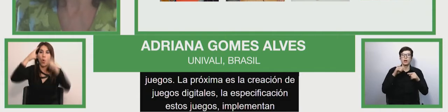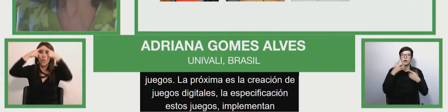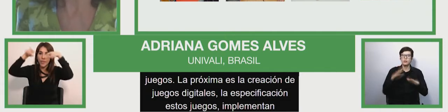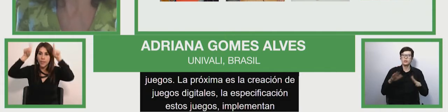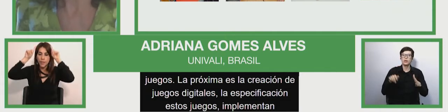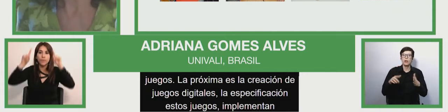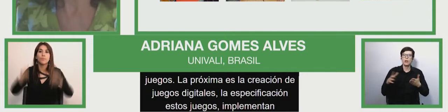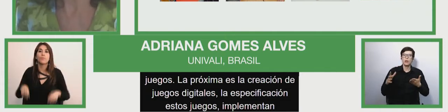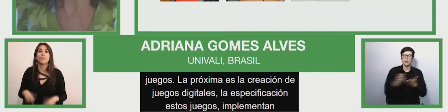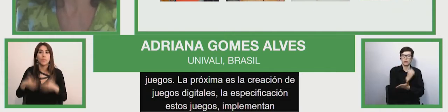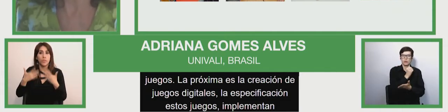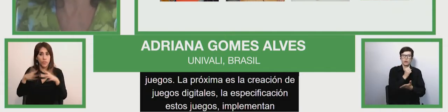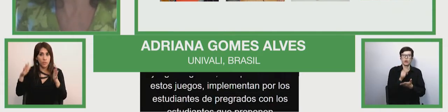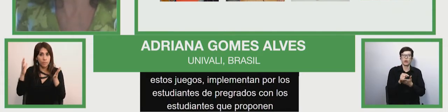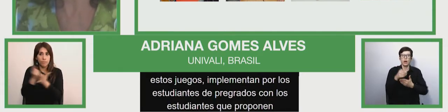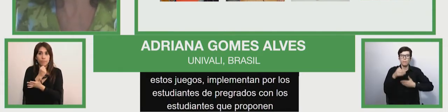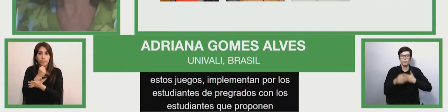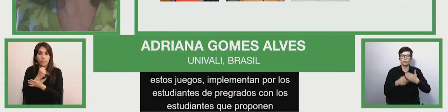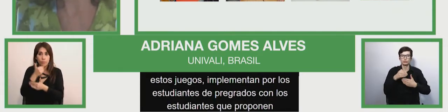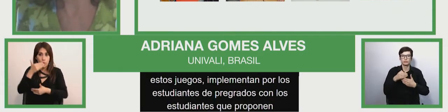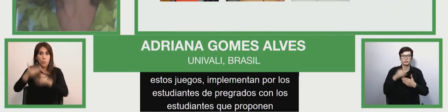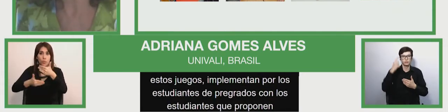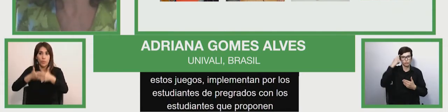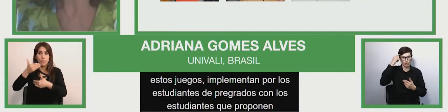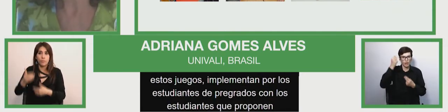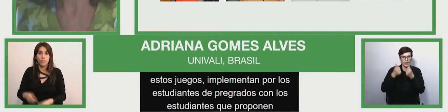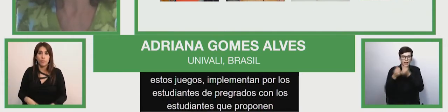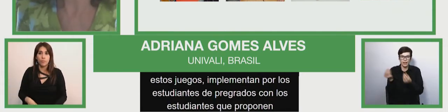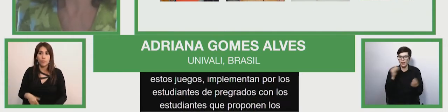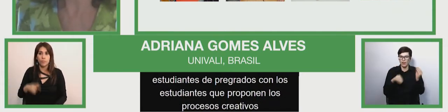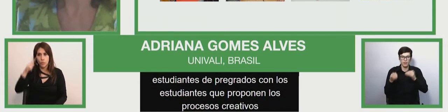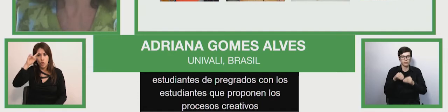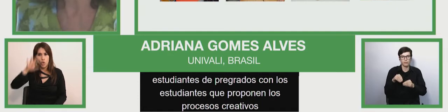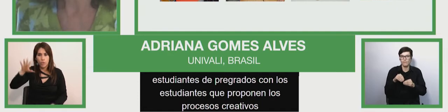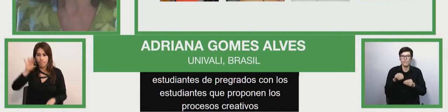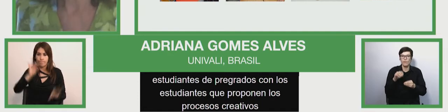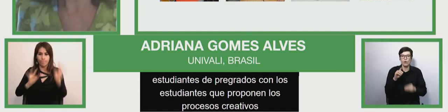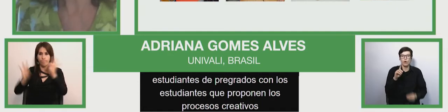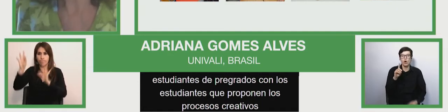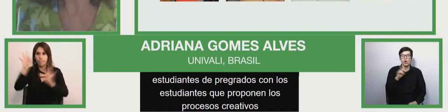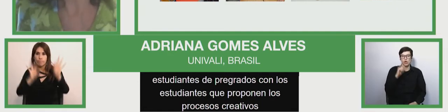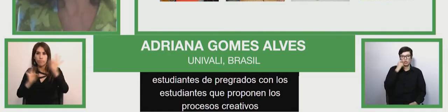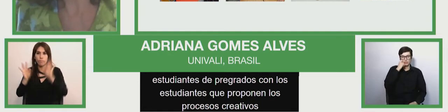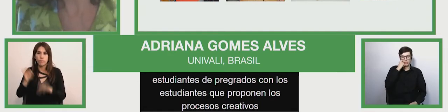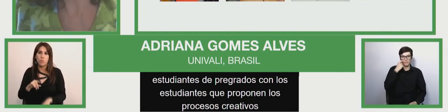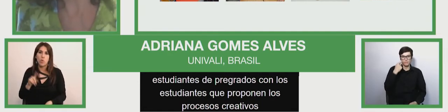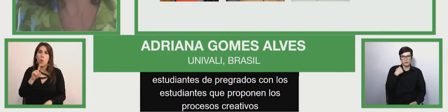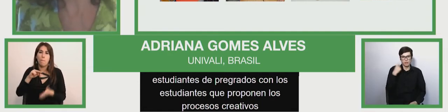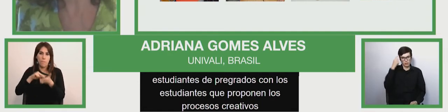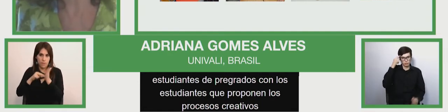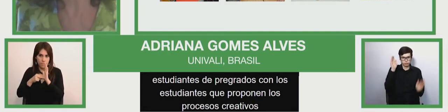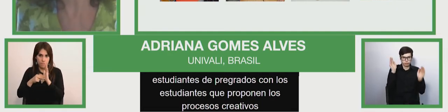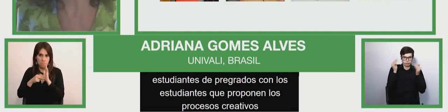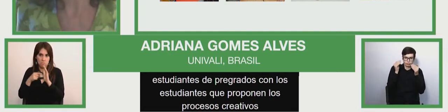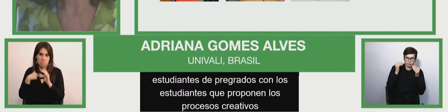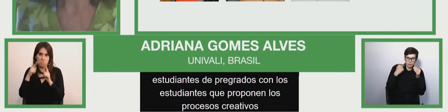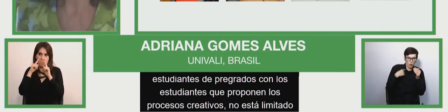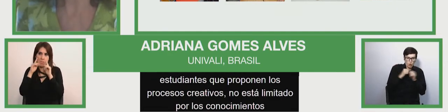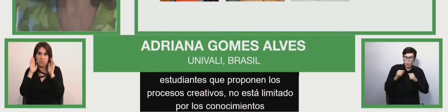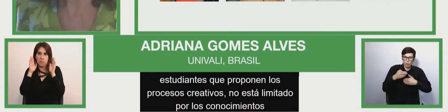proceso creativo no está limitado por los conocimientos ni también